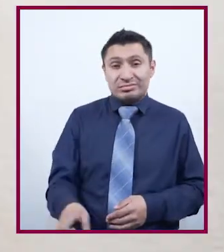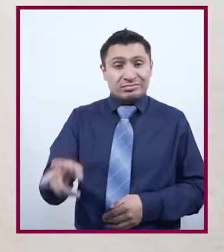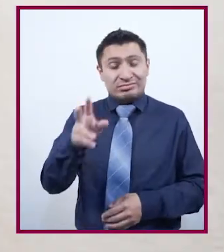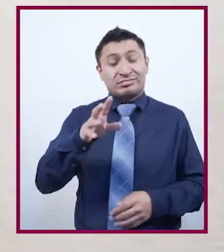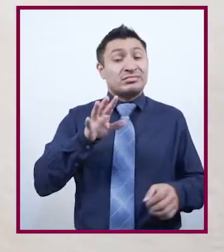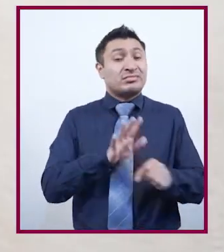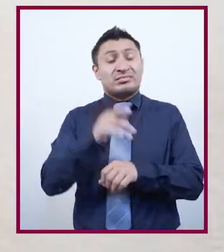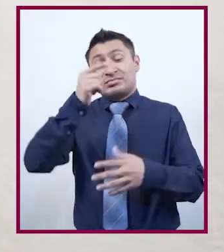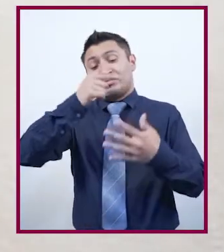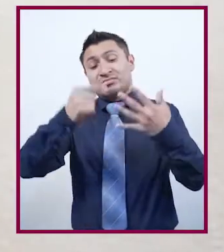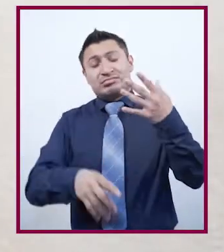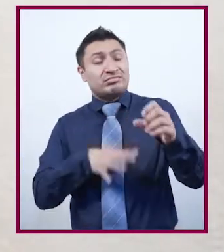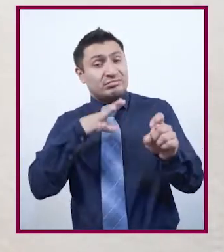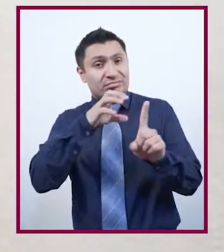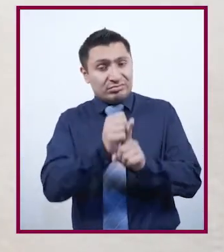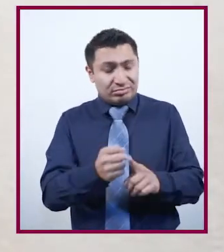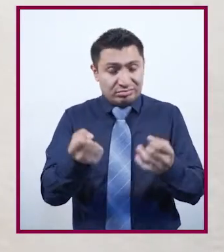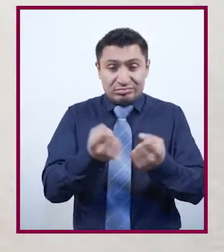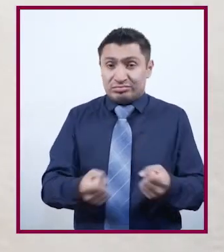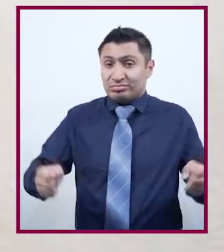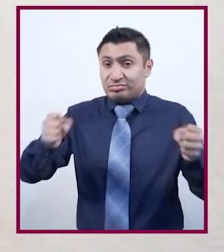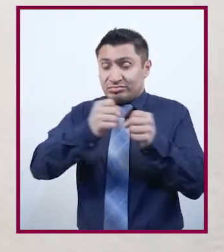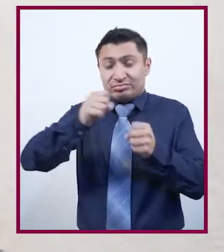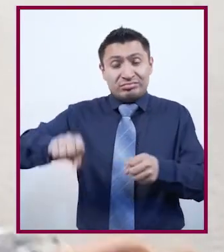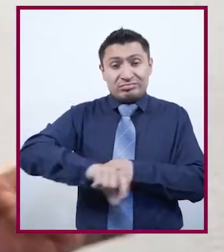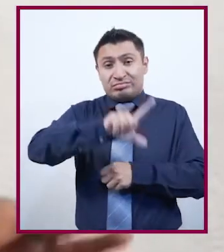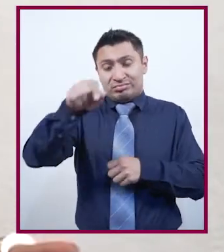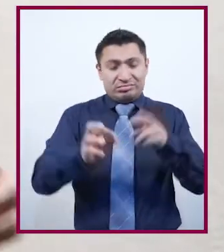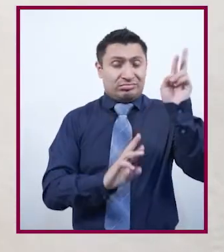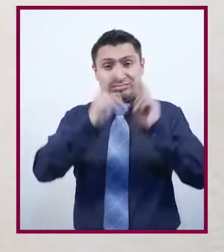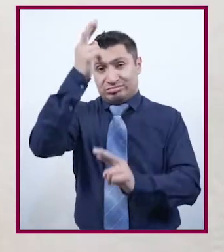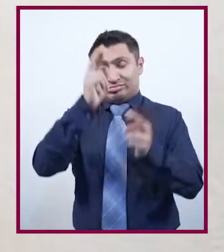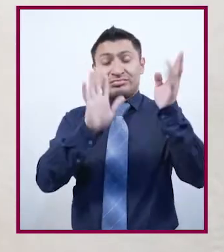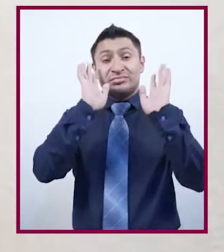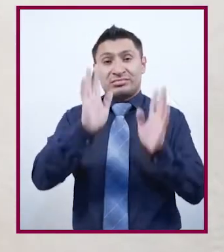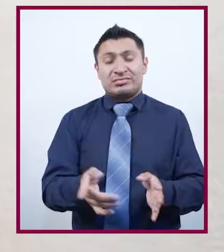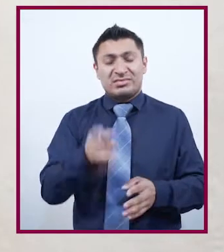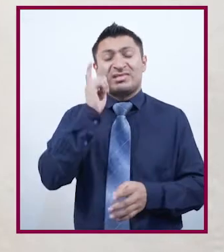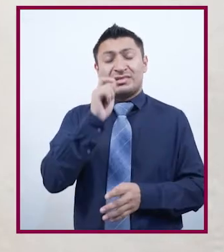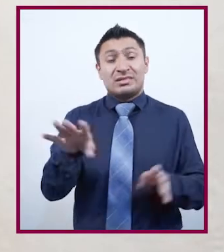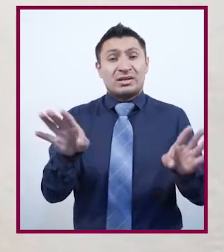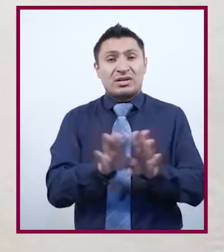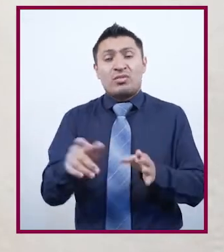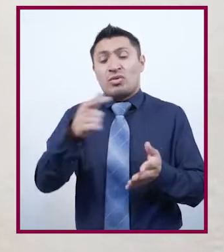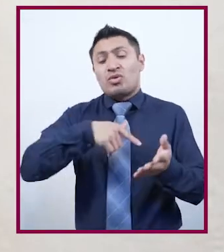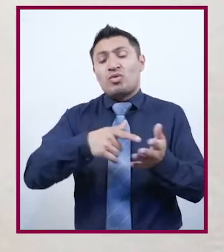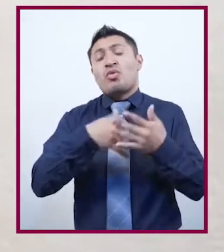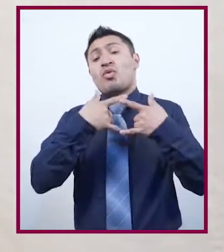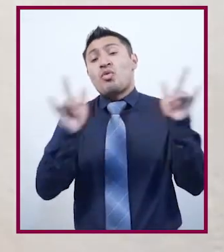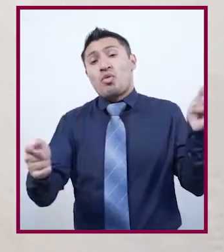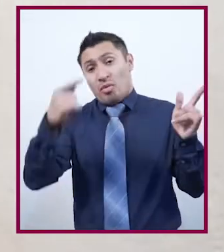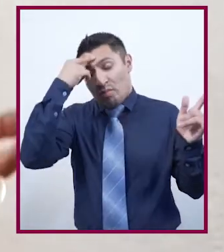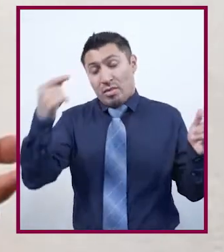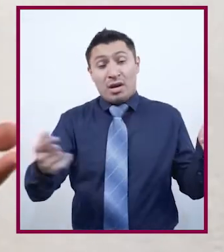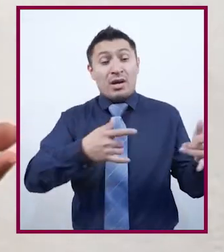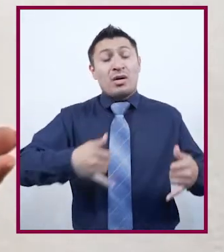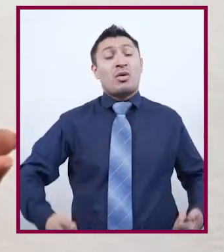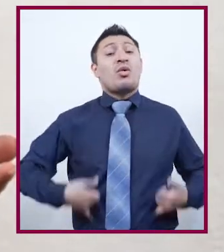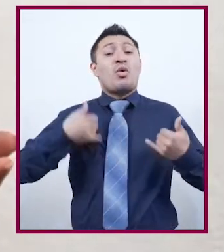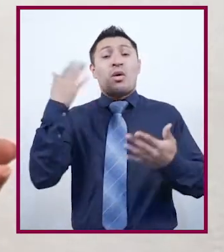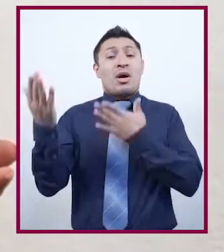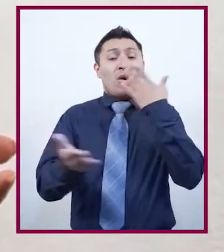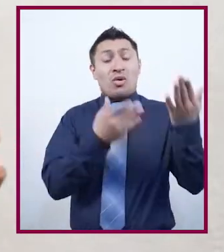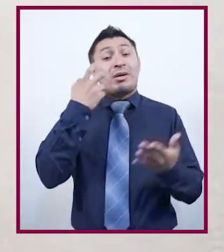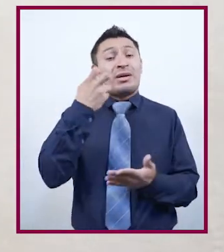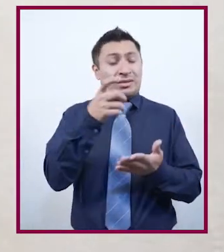Es una verdad que entre los logros que obtuvo la sociedad después de la revolución, fue que se abrieran más espacios para que más jóvenes